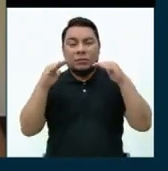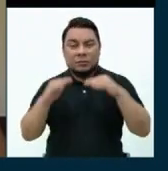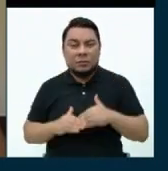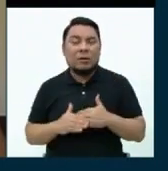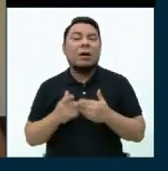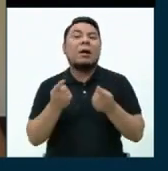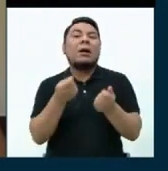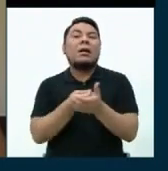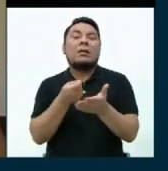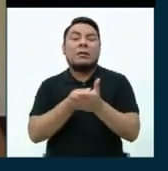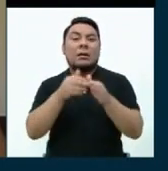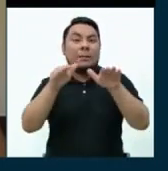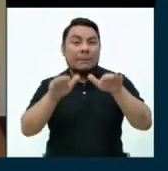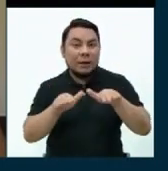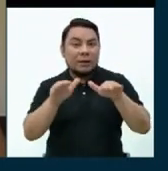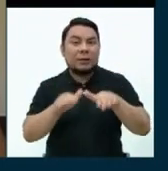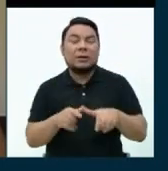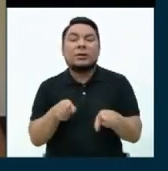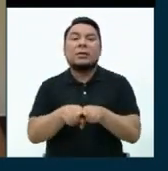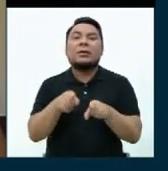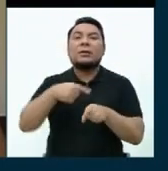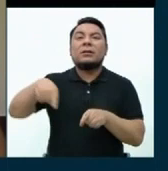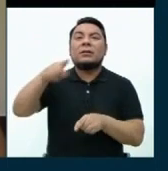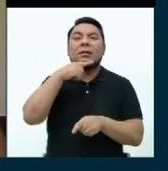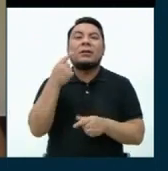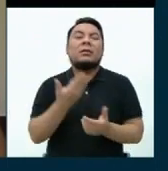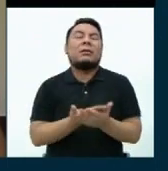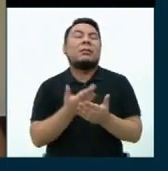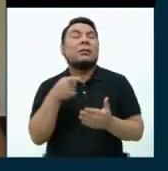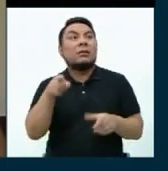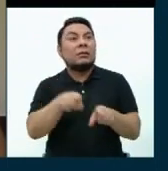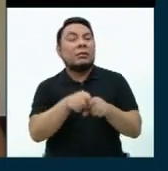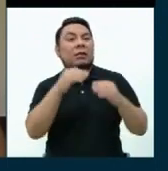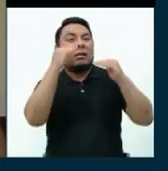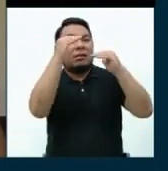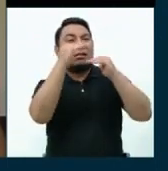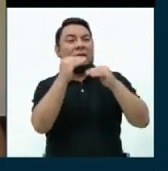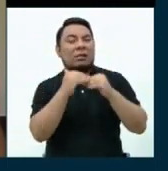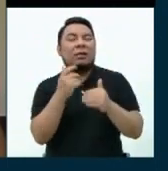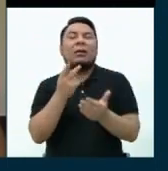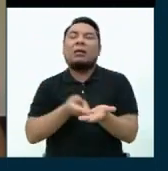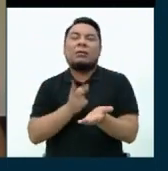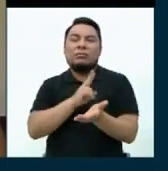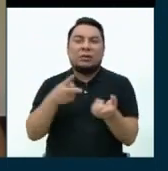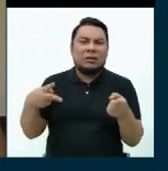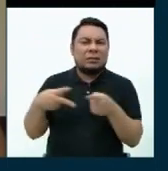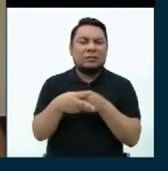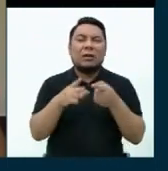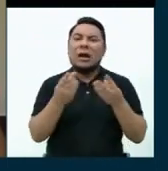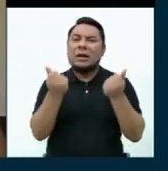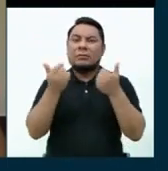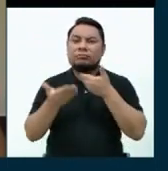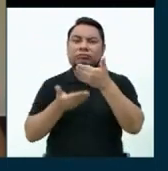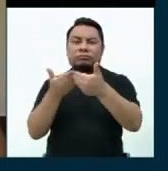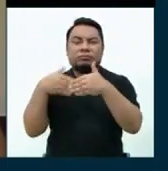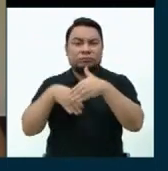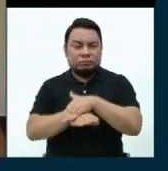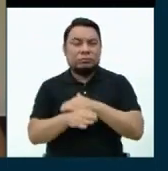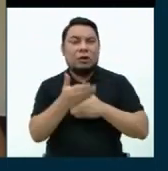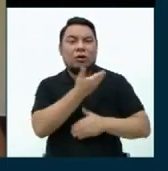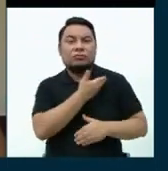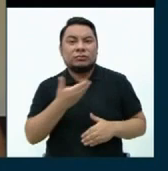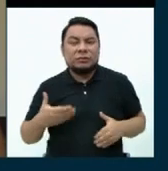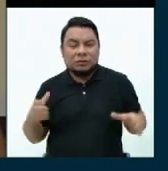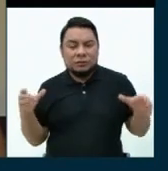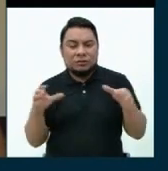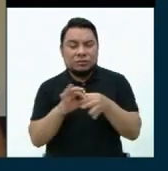gastos públicos, para poder eliminar la burocracia, para poder también ir eliminando la corrupción que se da dentro de los procesos internos del Estado y así